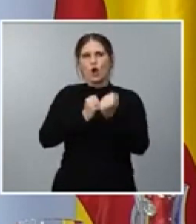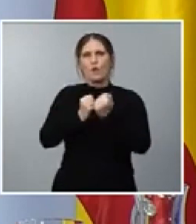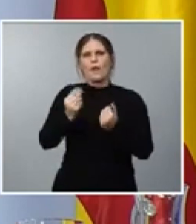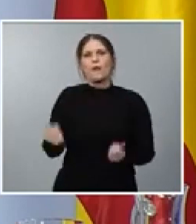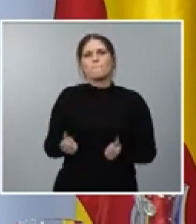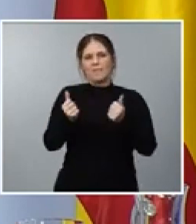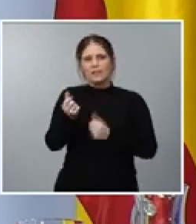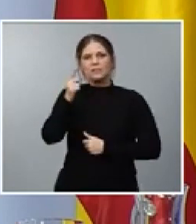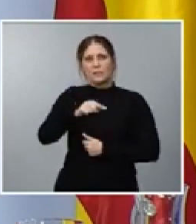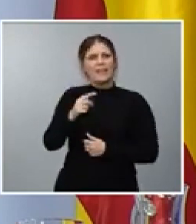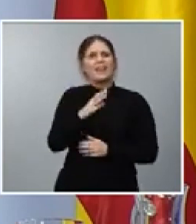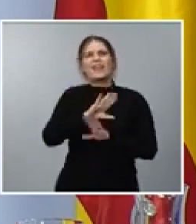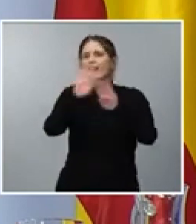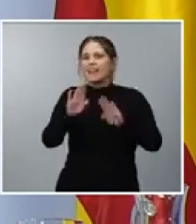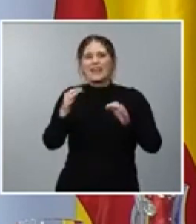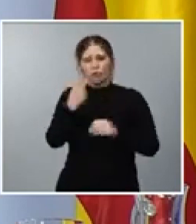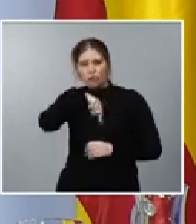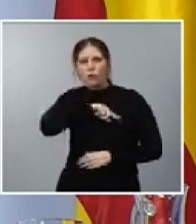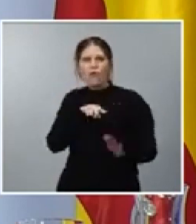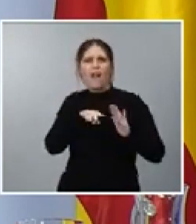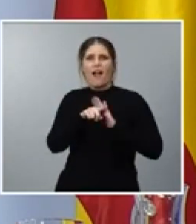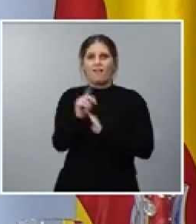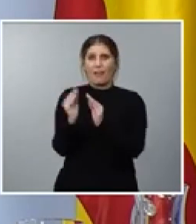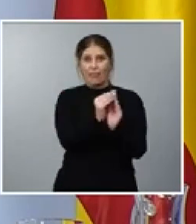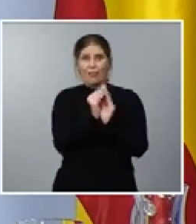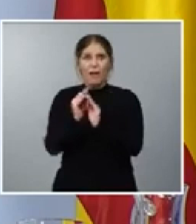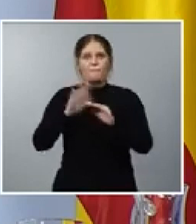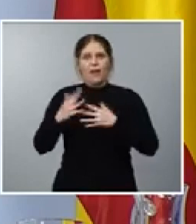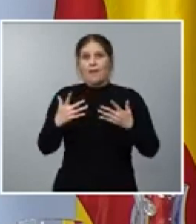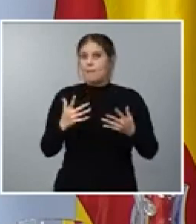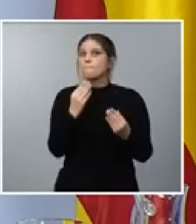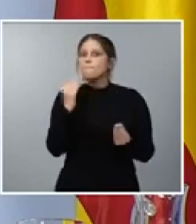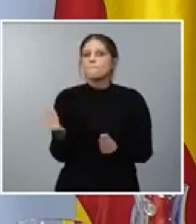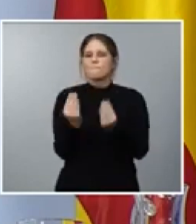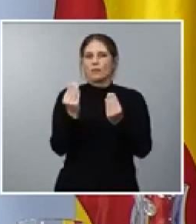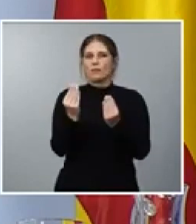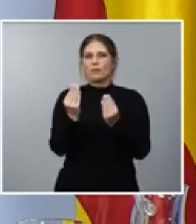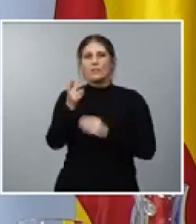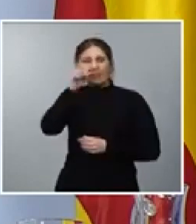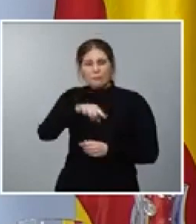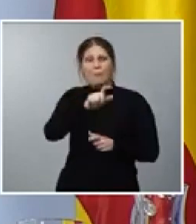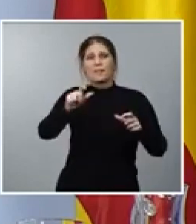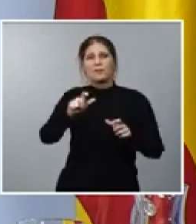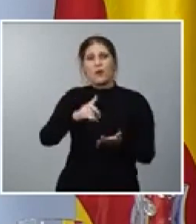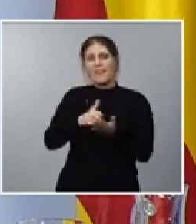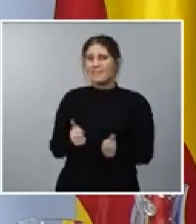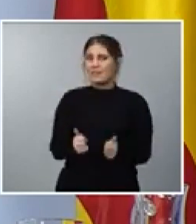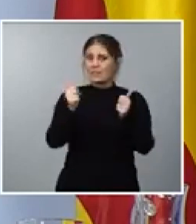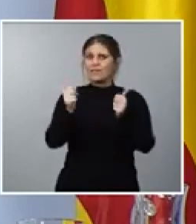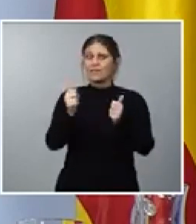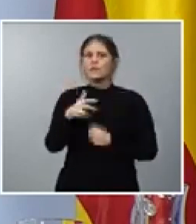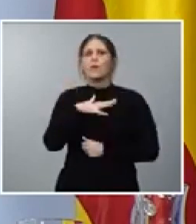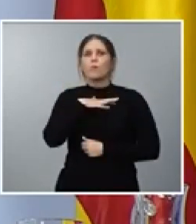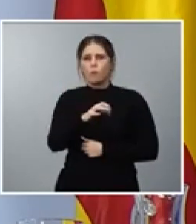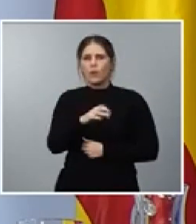que avancemos todos para que podamos ir más deprisa y, sobre todo, para que las personas más vulnerables también puedan